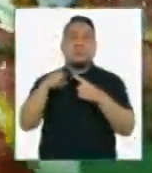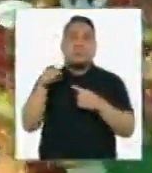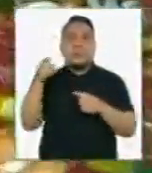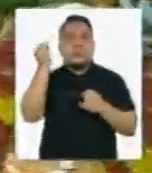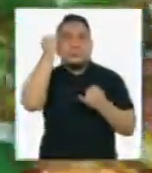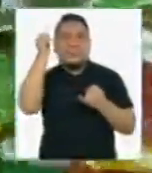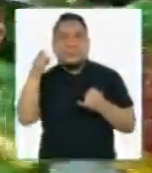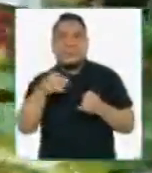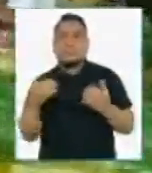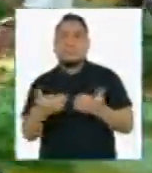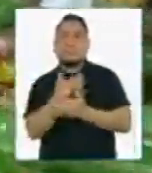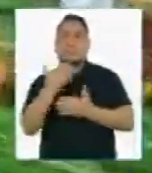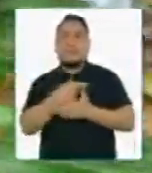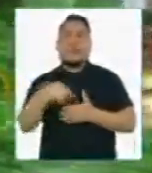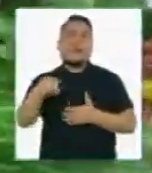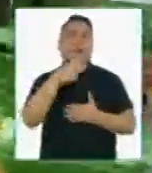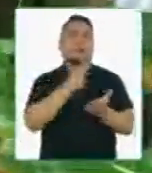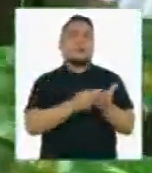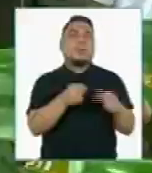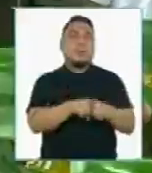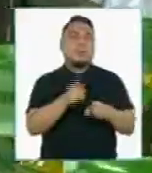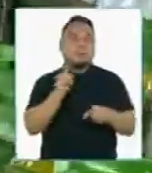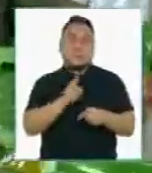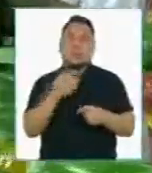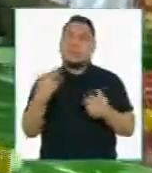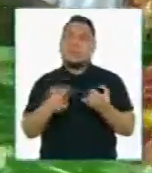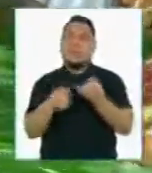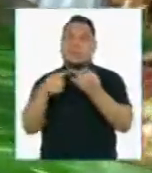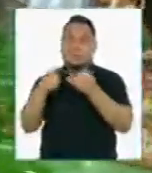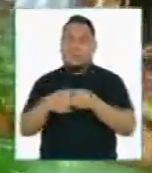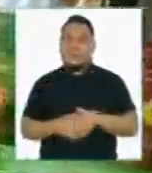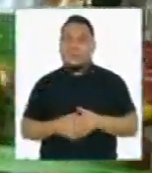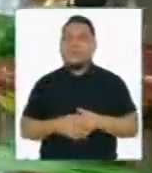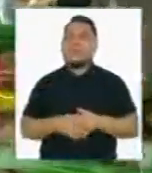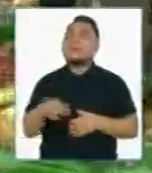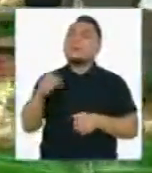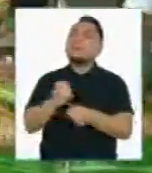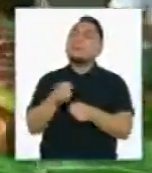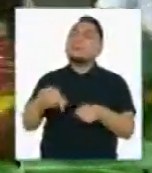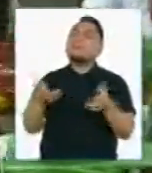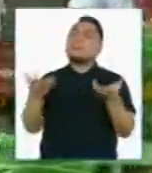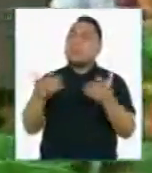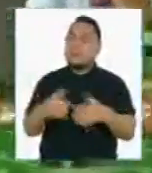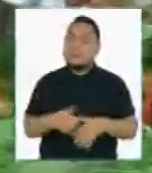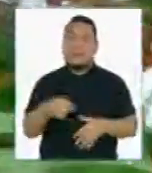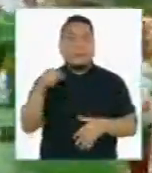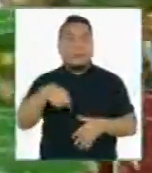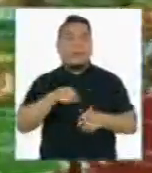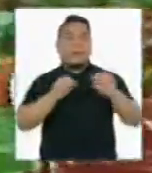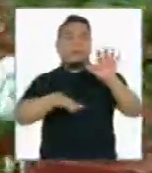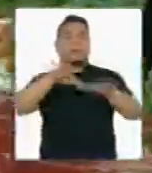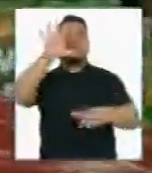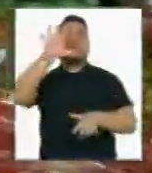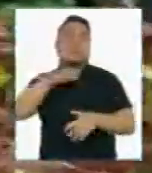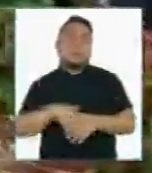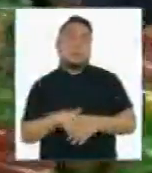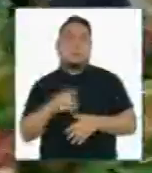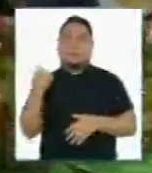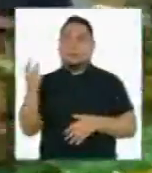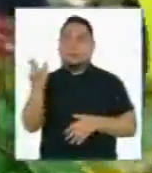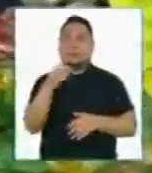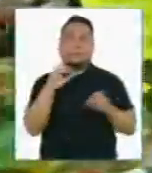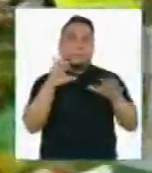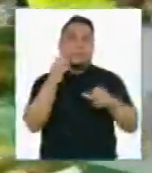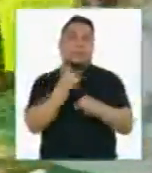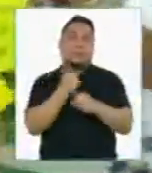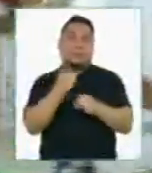aprendizaje que hemos tenido acá, ¿no? ¿Cuántos trabajan acá? Acá trabajamos un promedio de 15 amigos, ¿no? Que cada